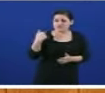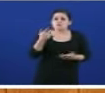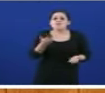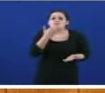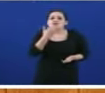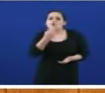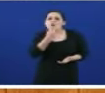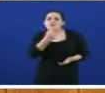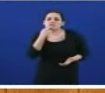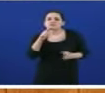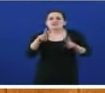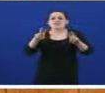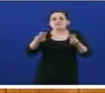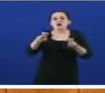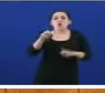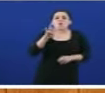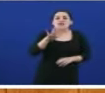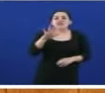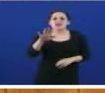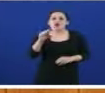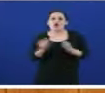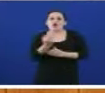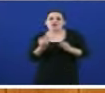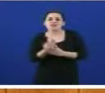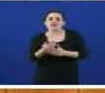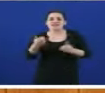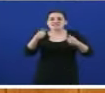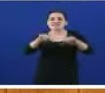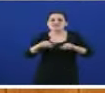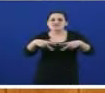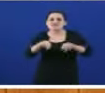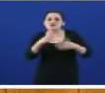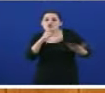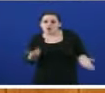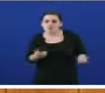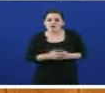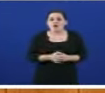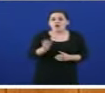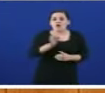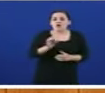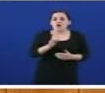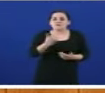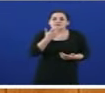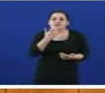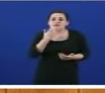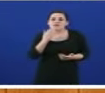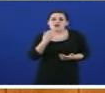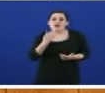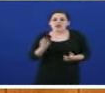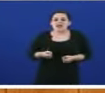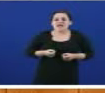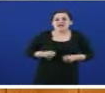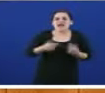compromiso de rematar coa crise en 45 días. Que supuse austeridade aquela que, segundo vostede, non ia afectar o gasto social.